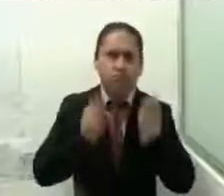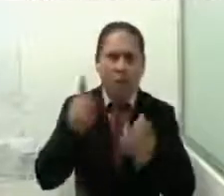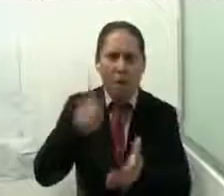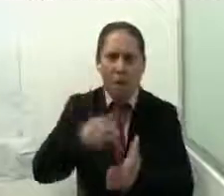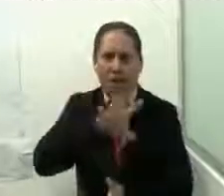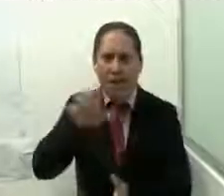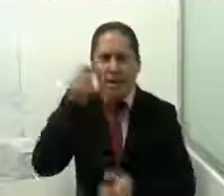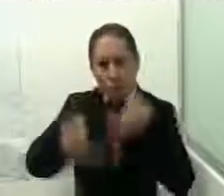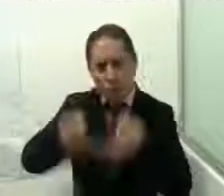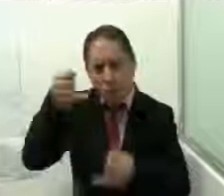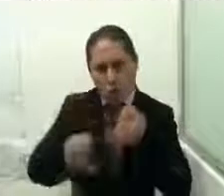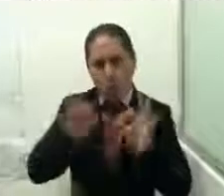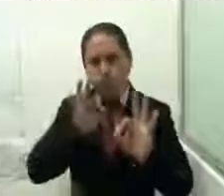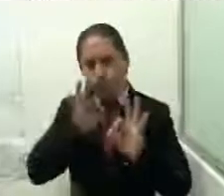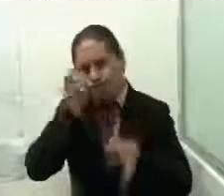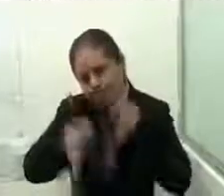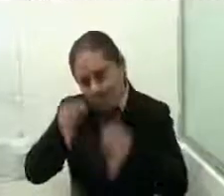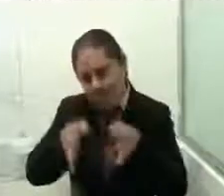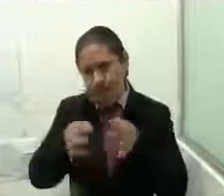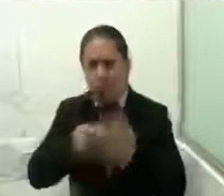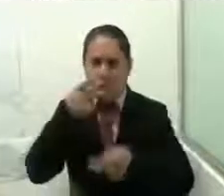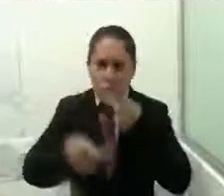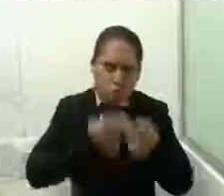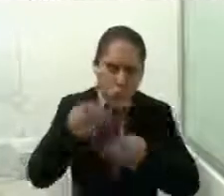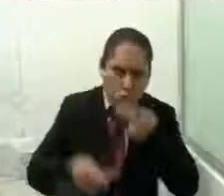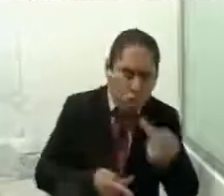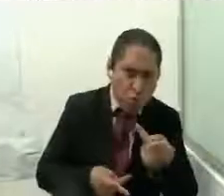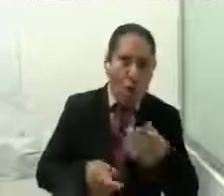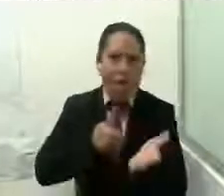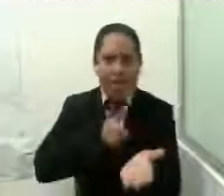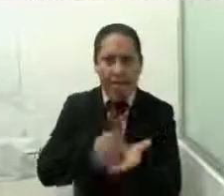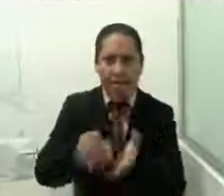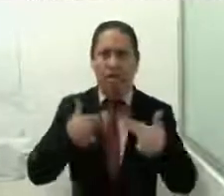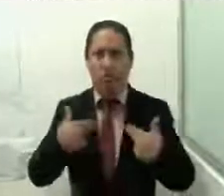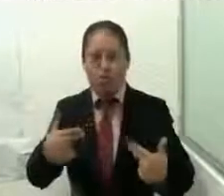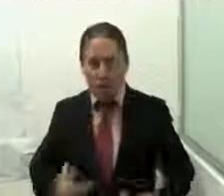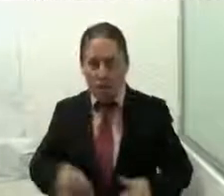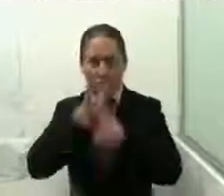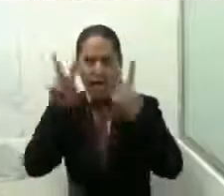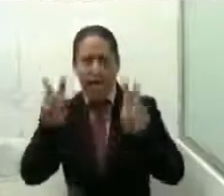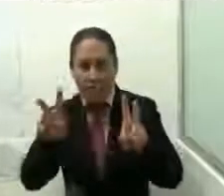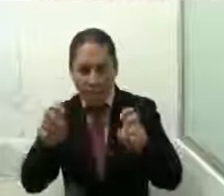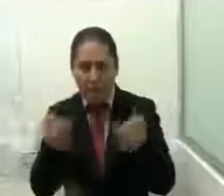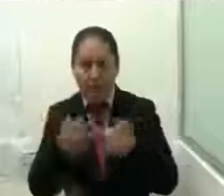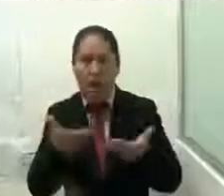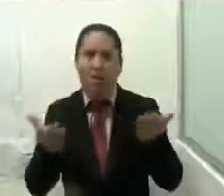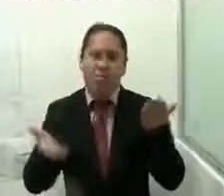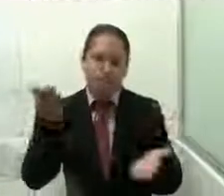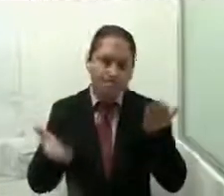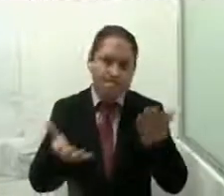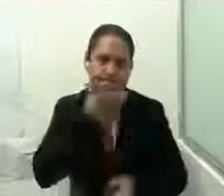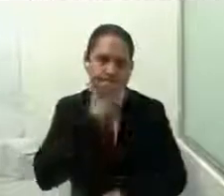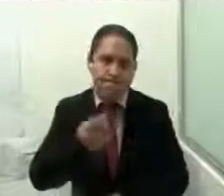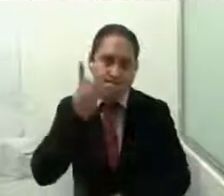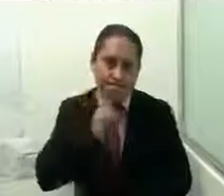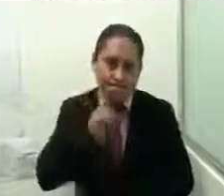jurídicas y 279 pláticas sobre los derechos humanos y en materia de género, además de 15 talleres al funcionario público